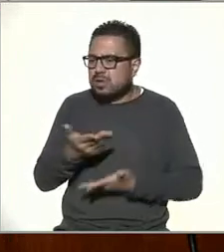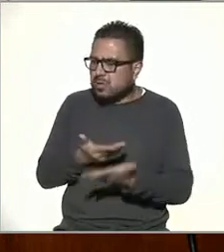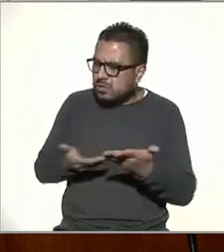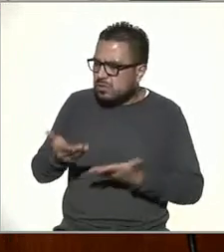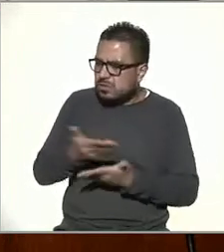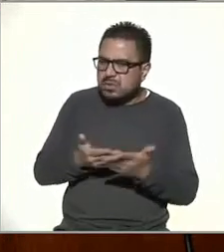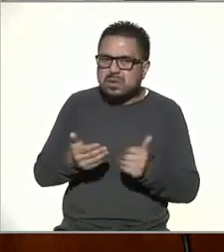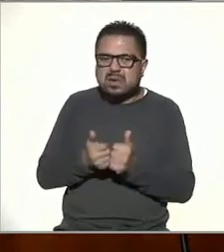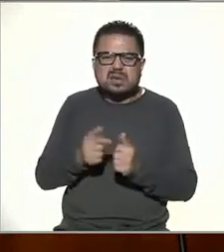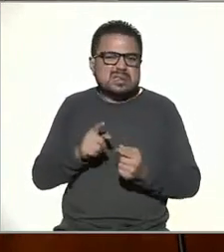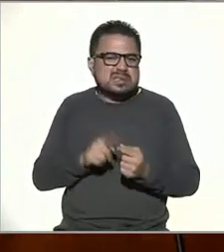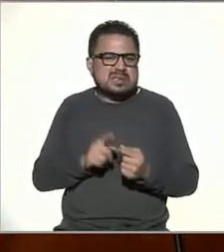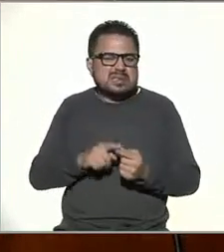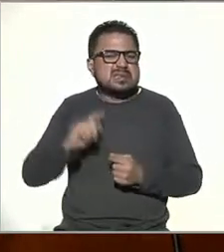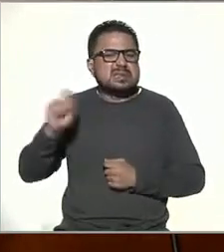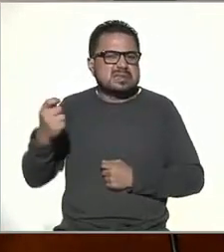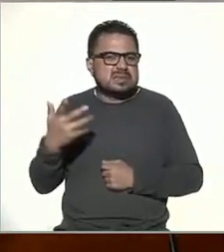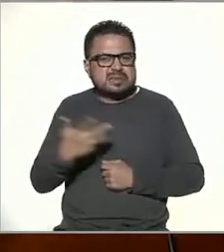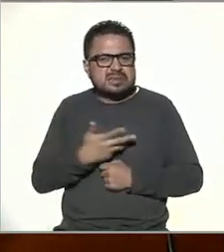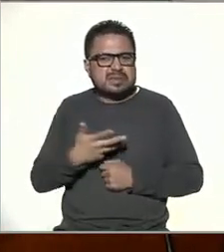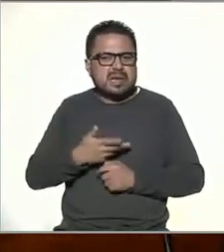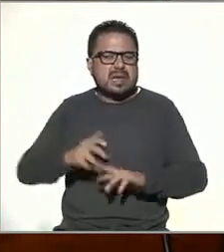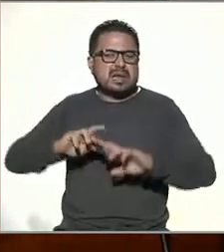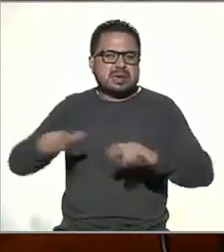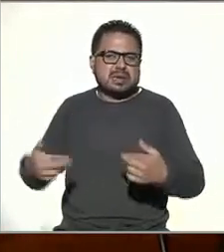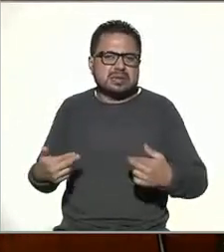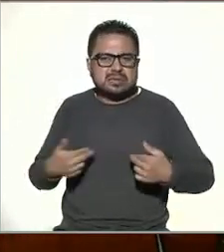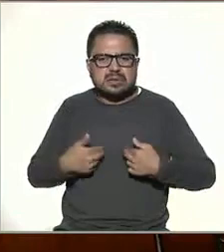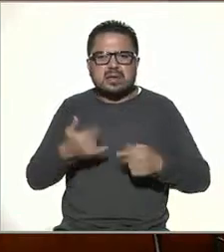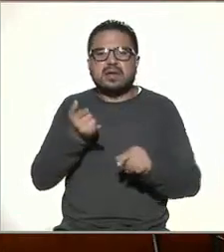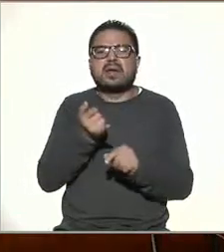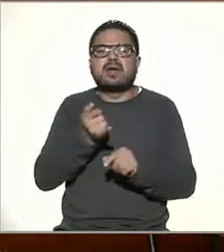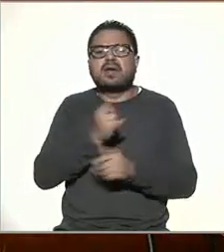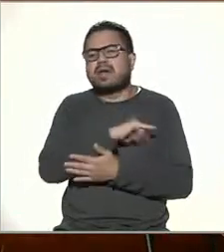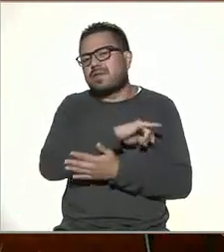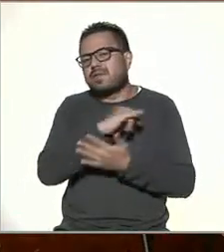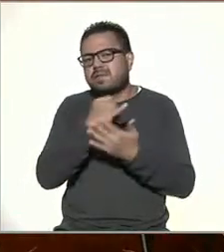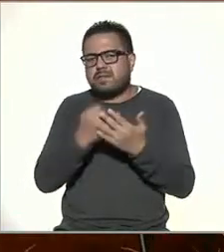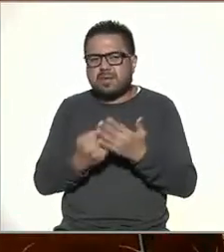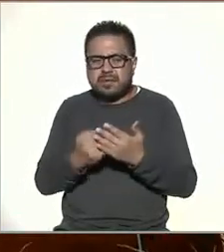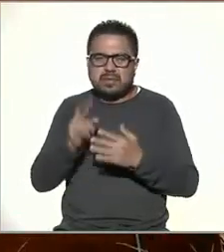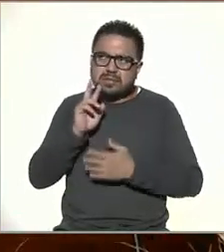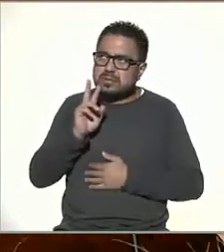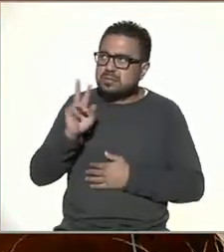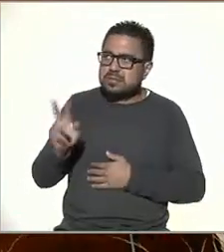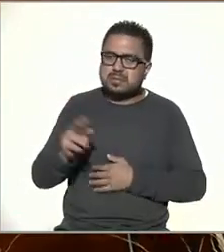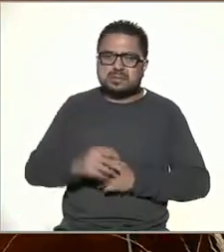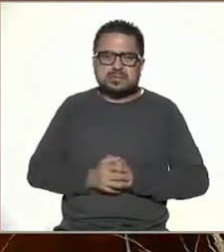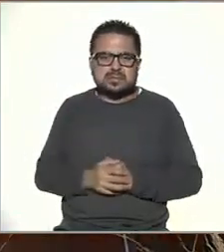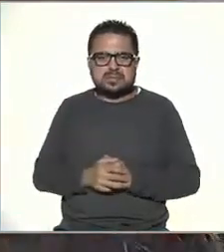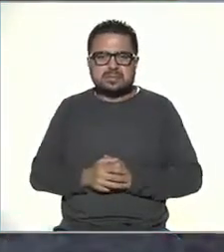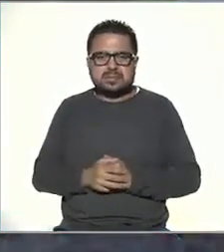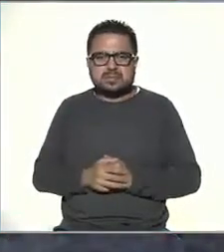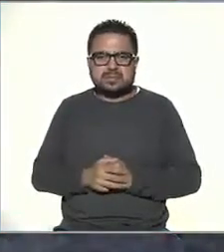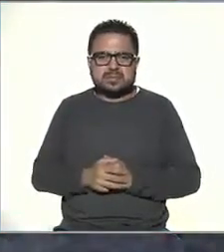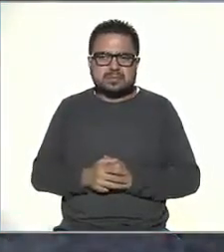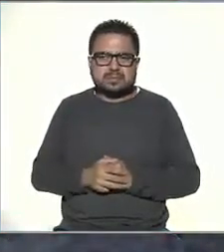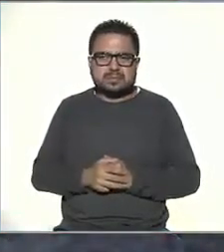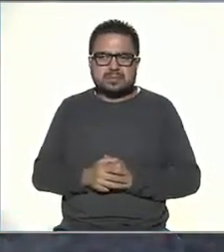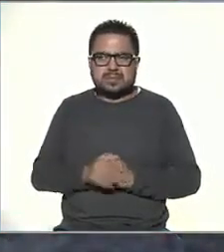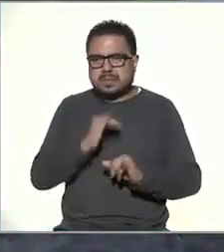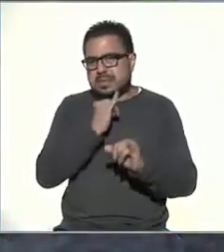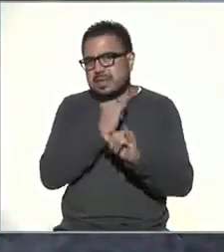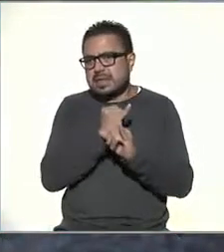parte de quienes están en ese momento recibiendo la información. Vamos a escuchar a Luis. El